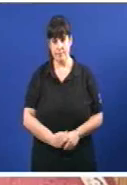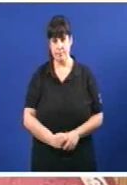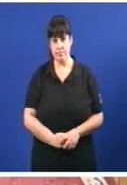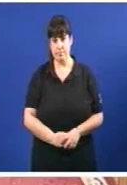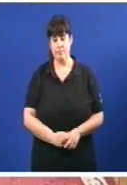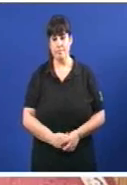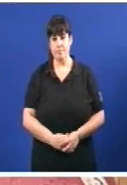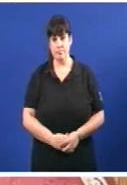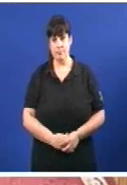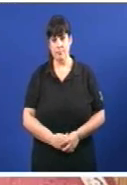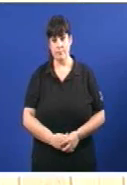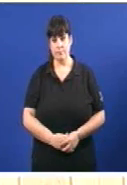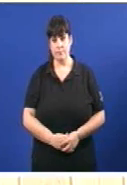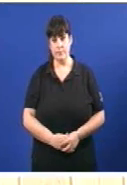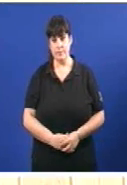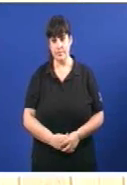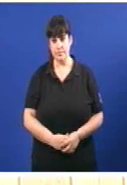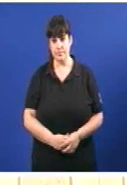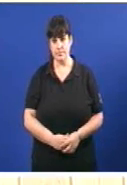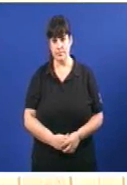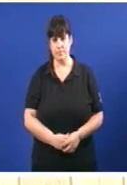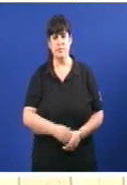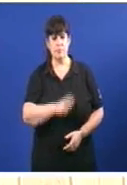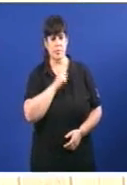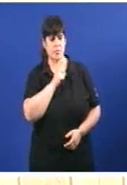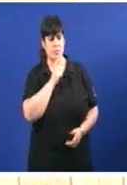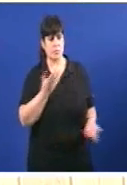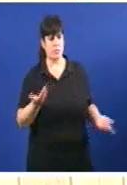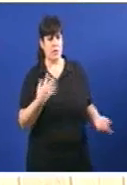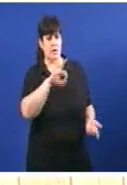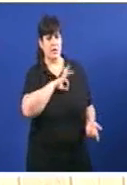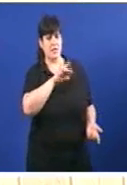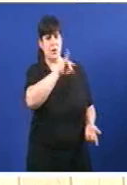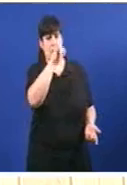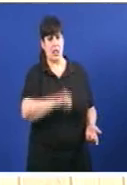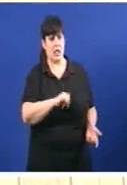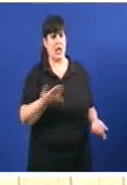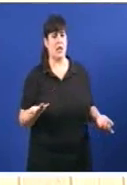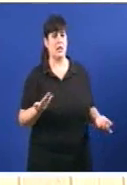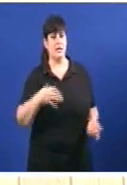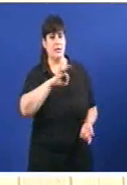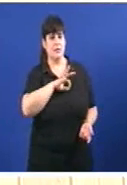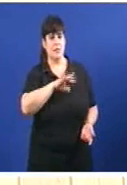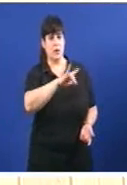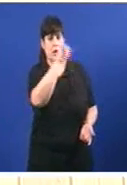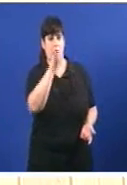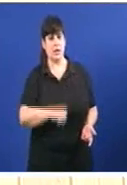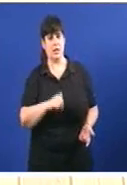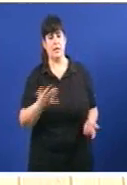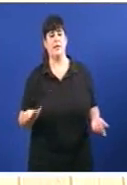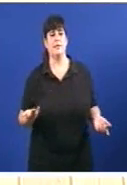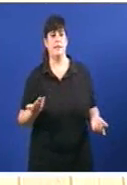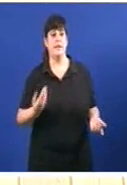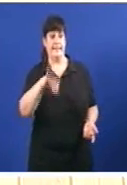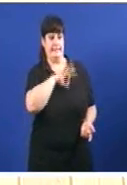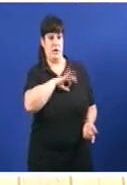Moitas Ten... Senhora... Senhora Díaz Senhora Díaz Senhora